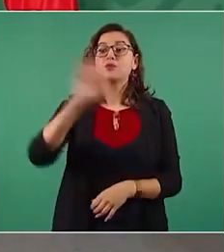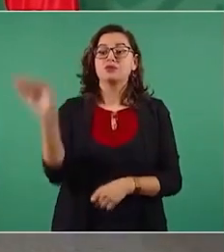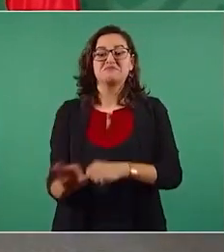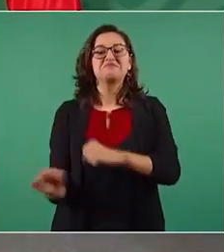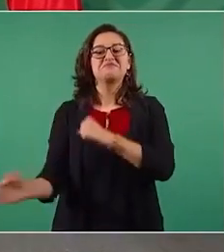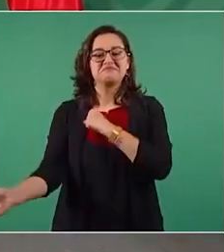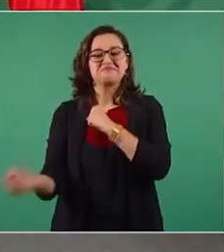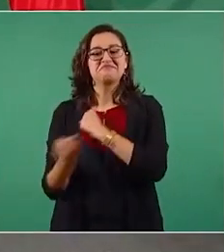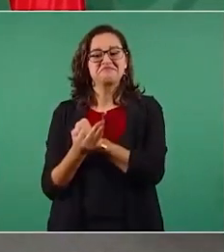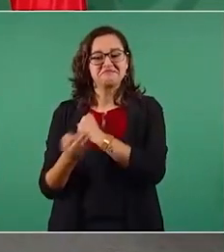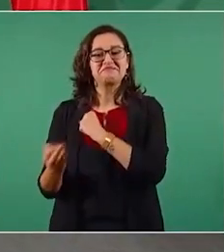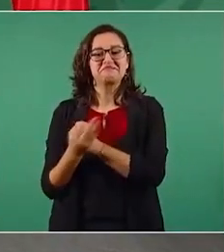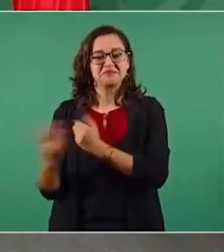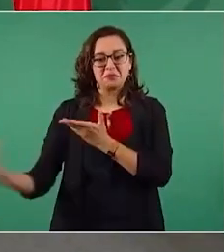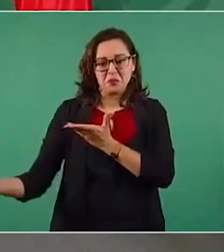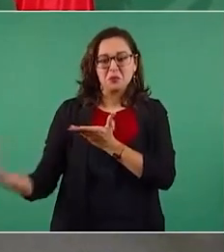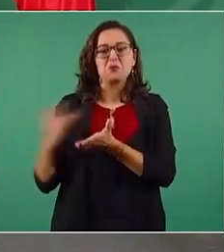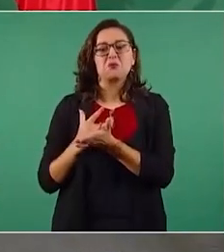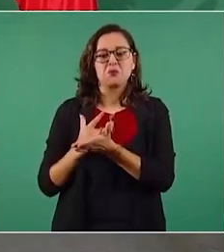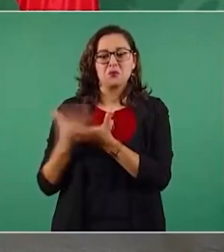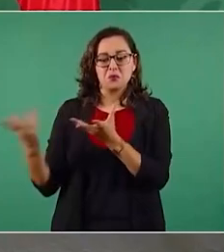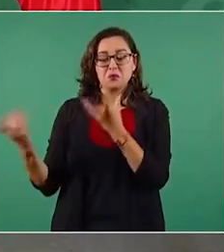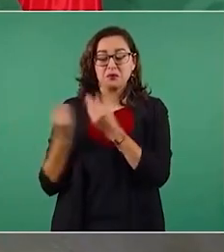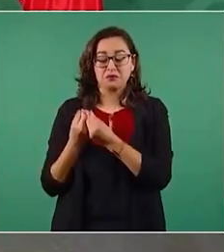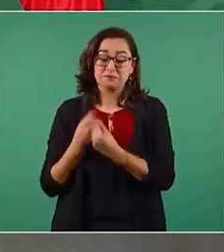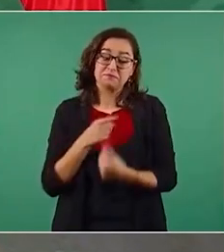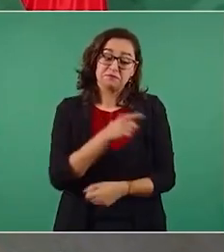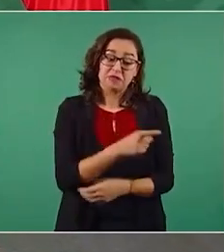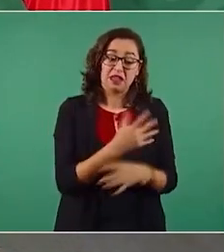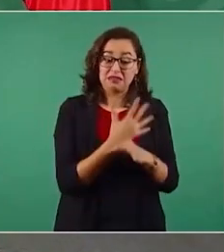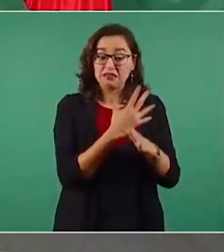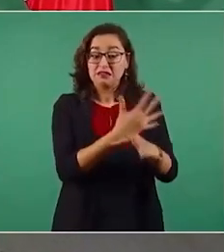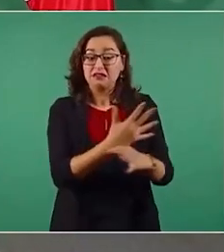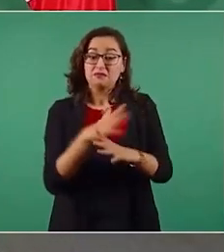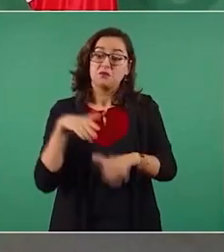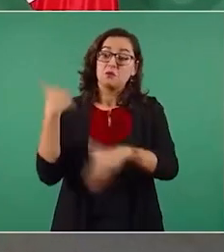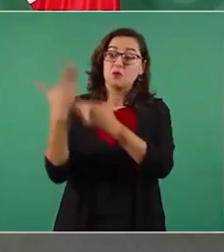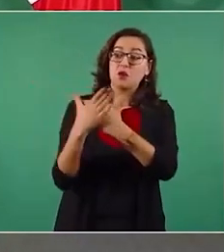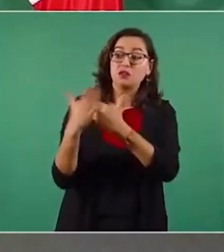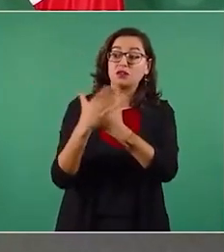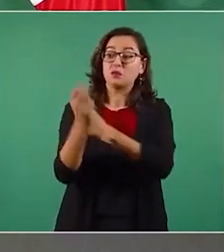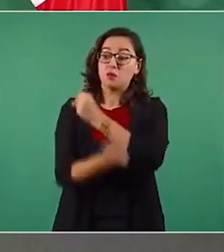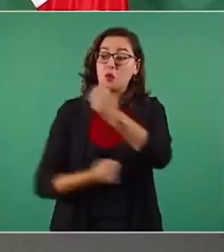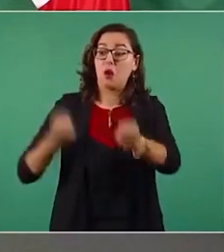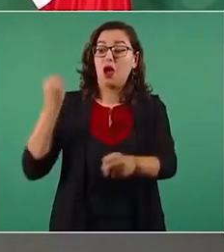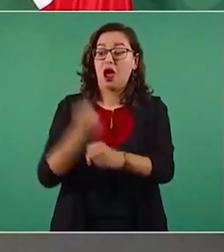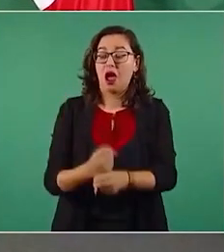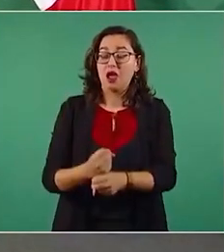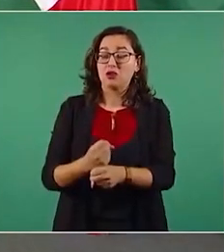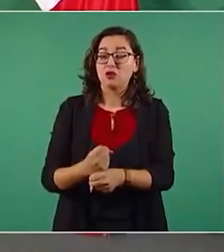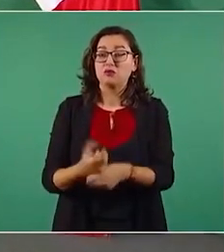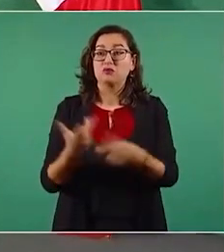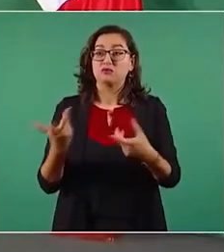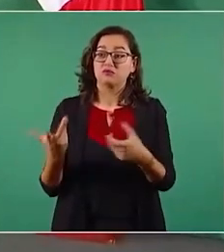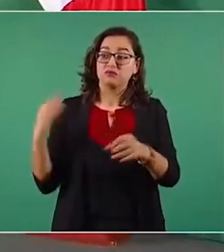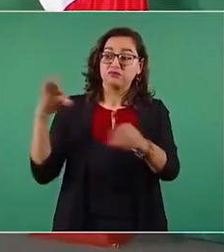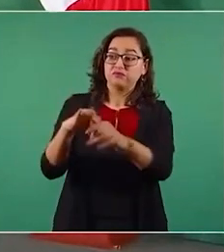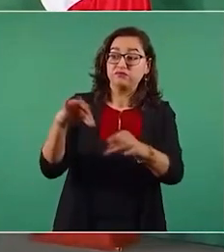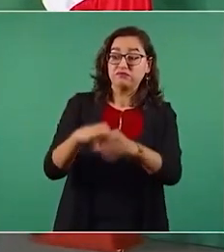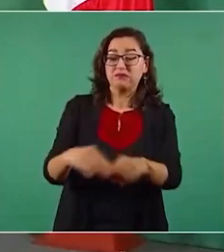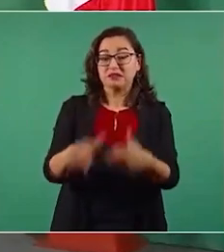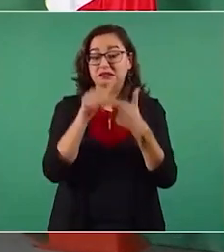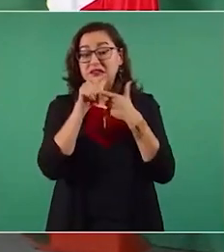que si se lleva a cabo la revocación del mandato creo que obtendríamos el 62 por ciento.